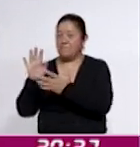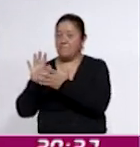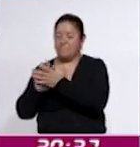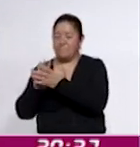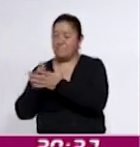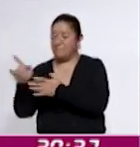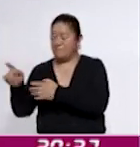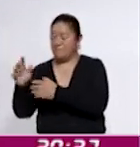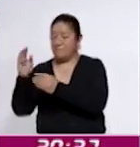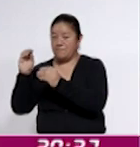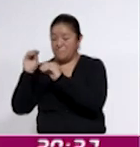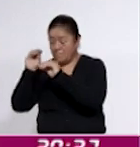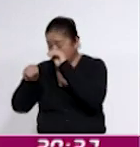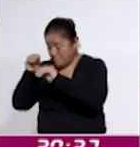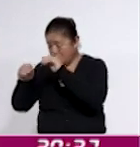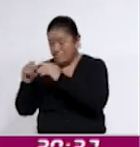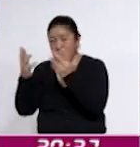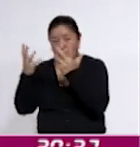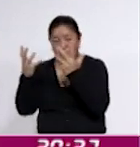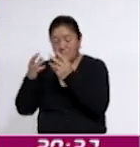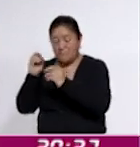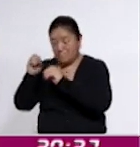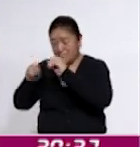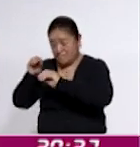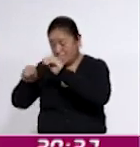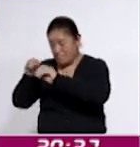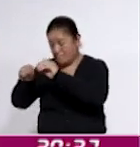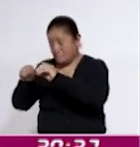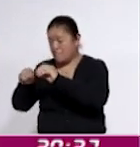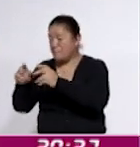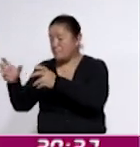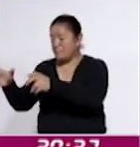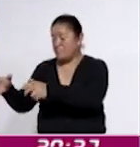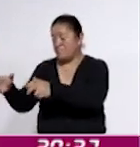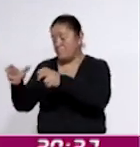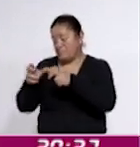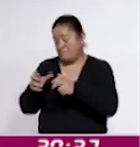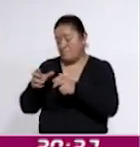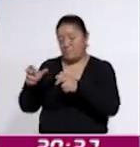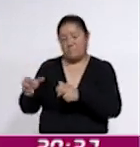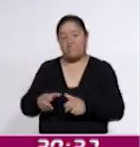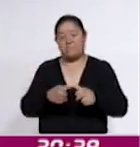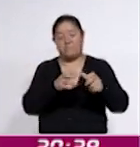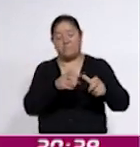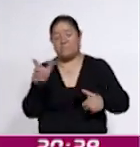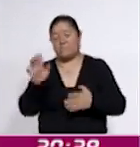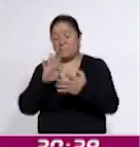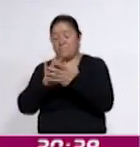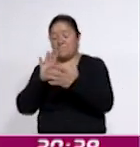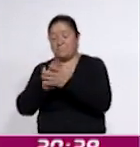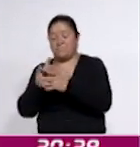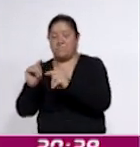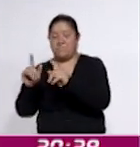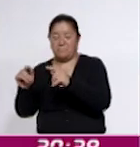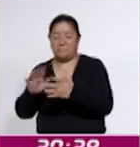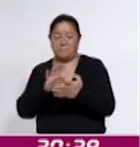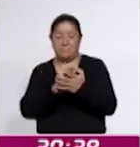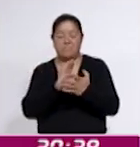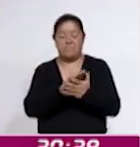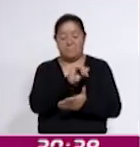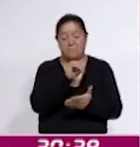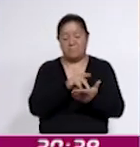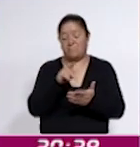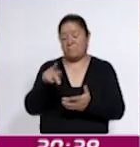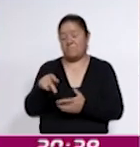elaboran allá en los centros penitenciarios, que es el Cerezo Tlaxcala, Cerezo Apisaco, Anexo Femenil y Cesesma.